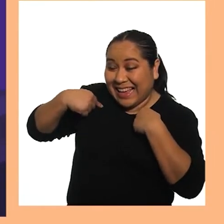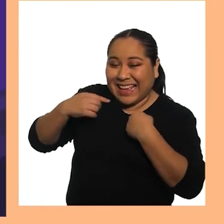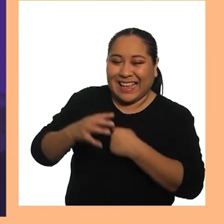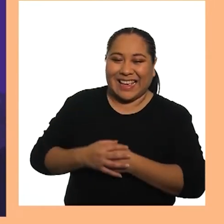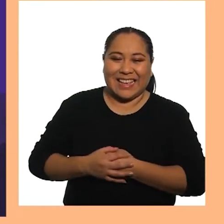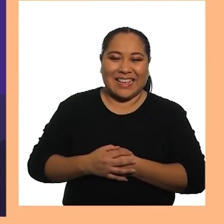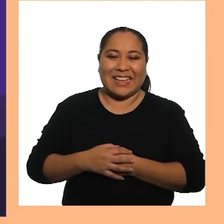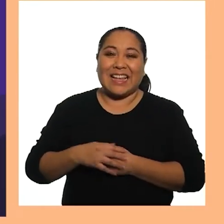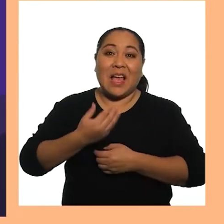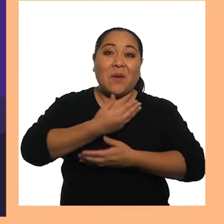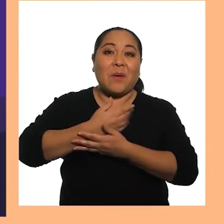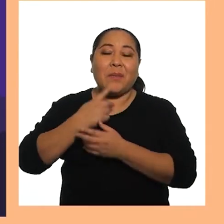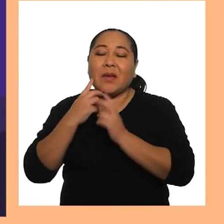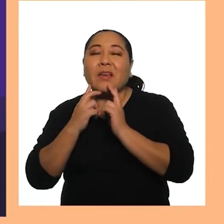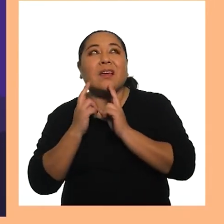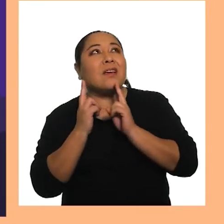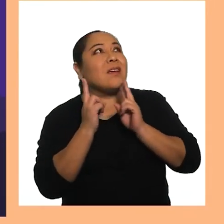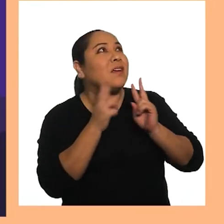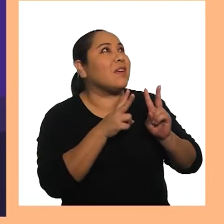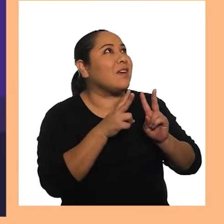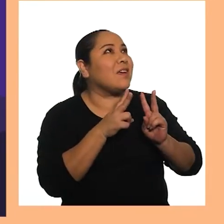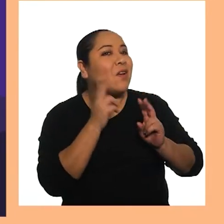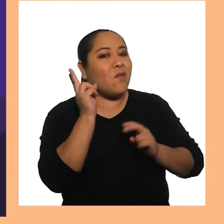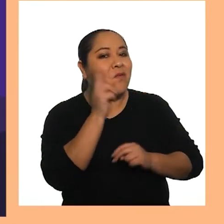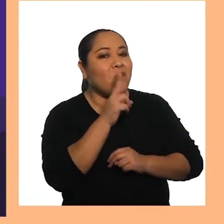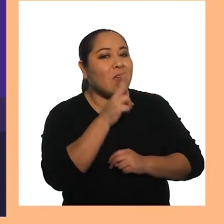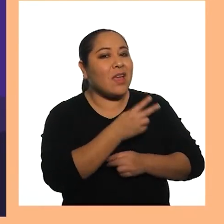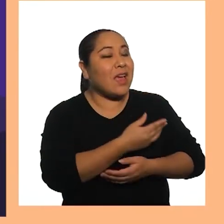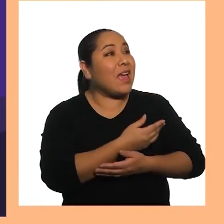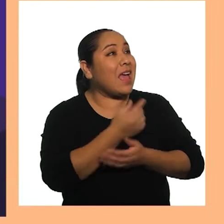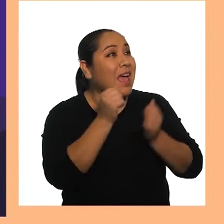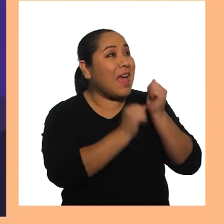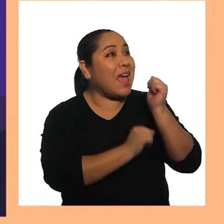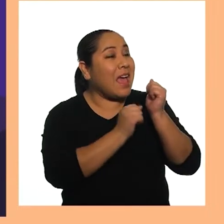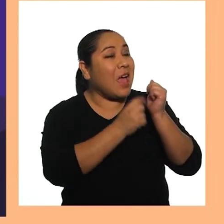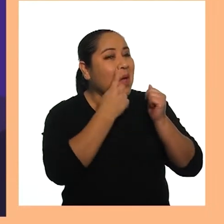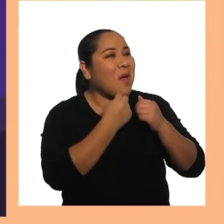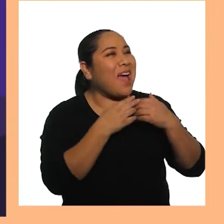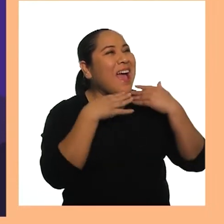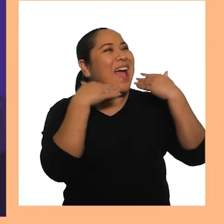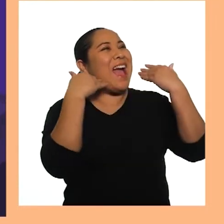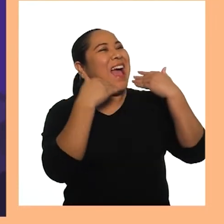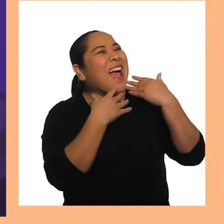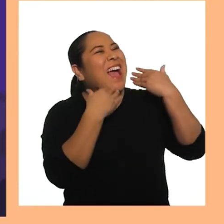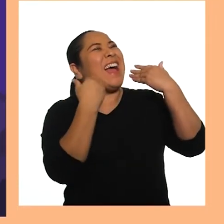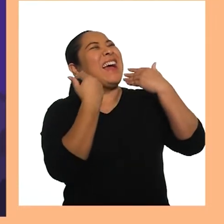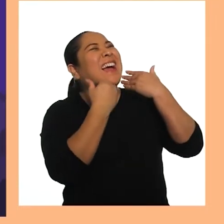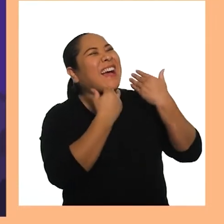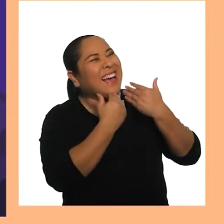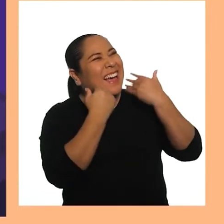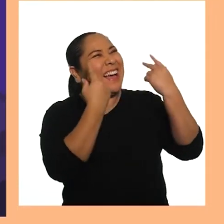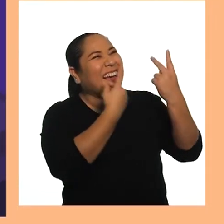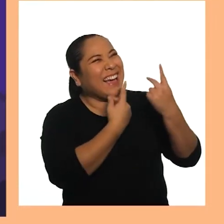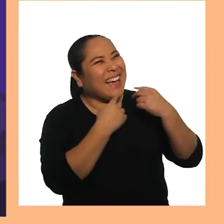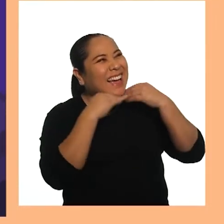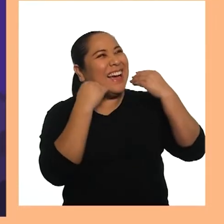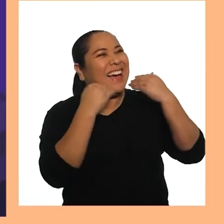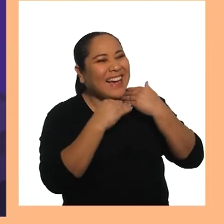La bebé gira Mira a su hermano Y ríe con él